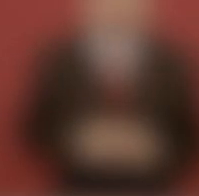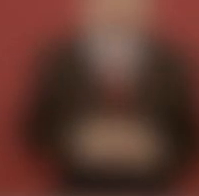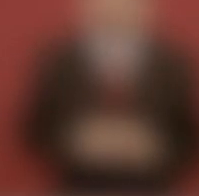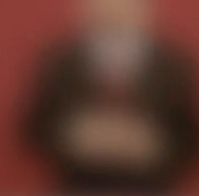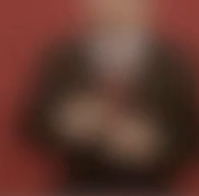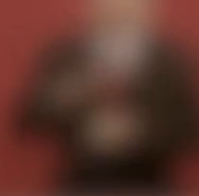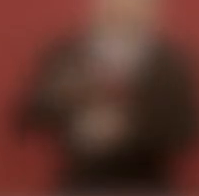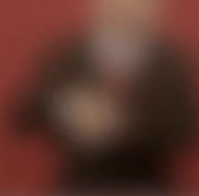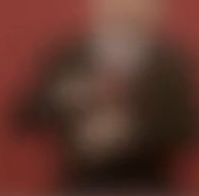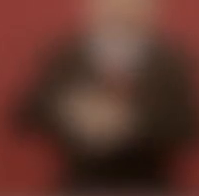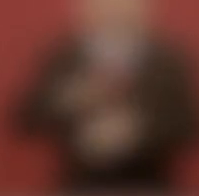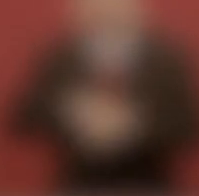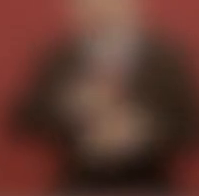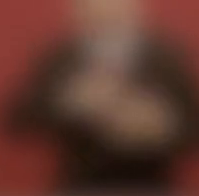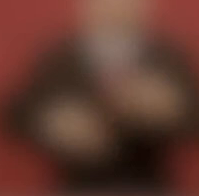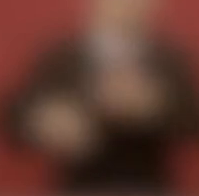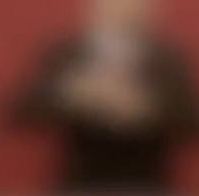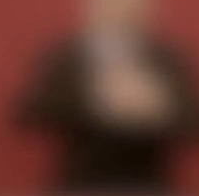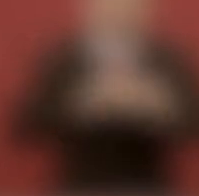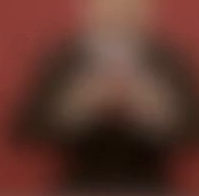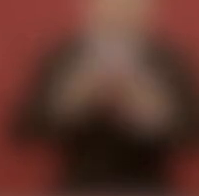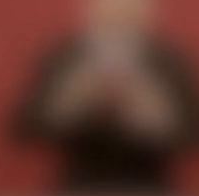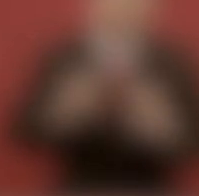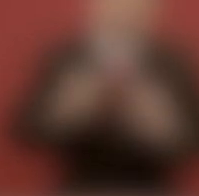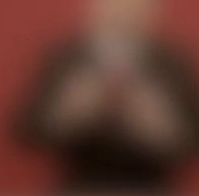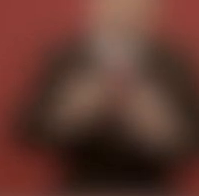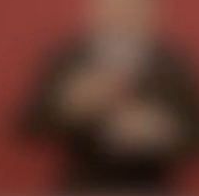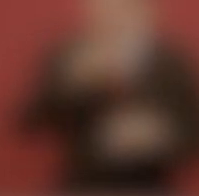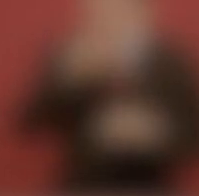Convocando a todos a cuidarnos